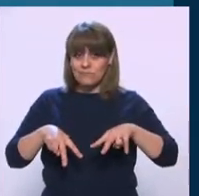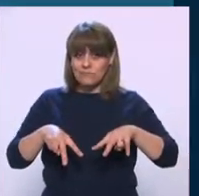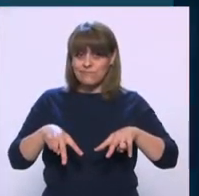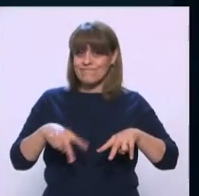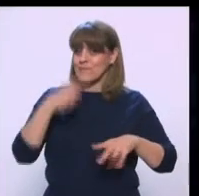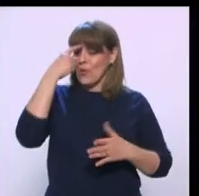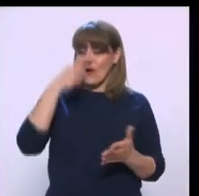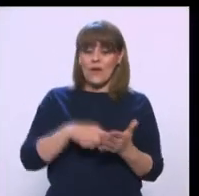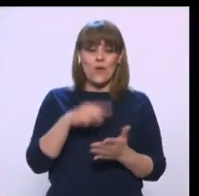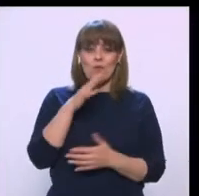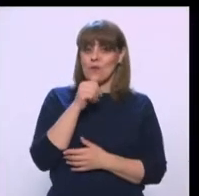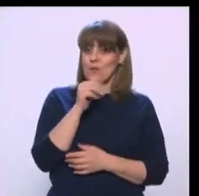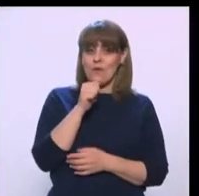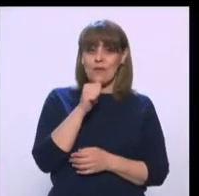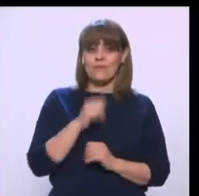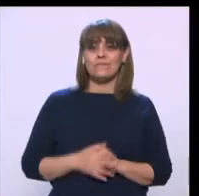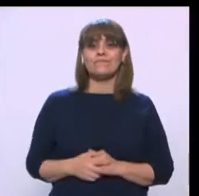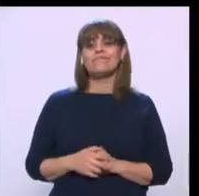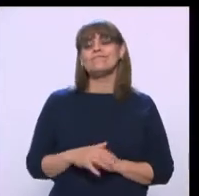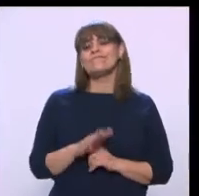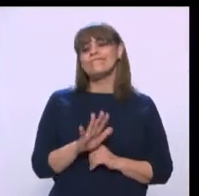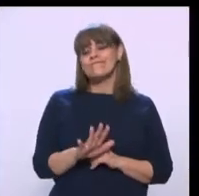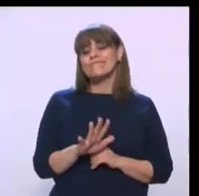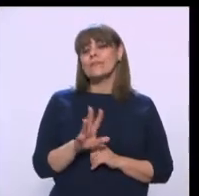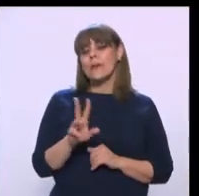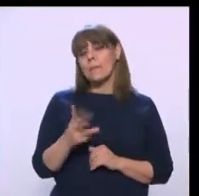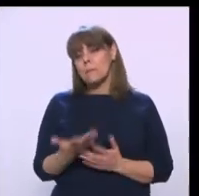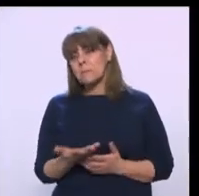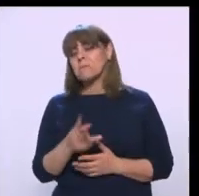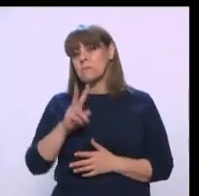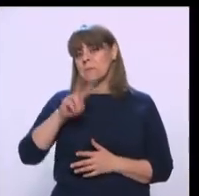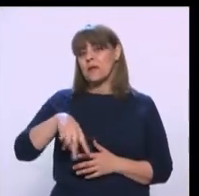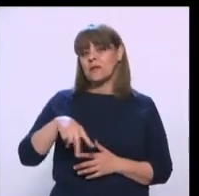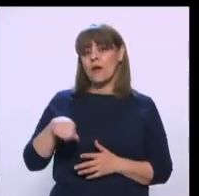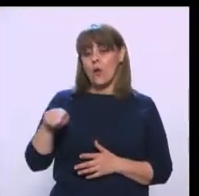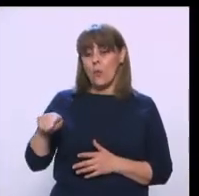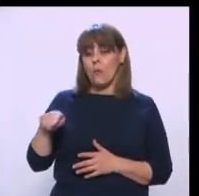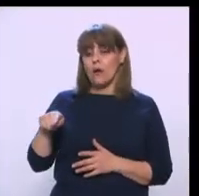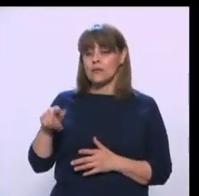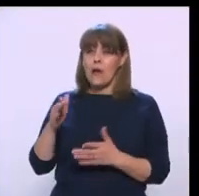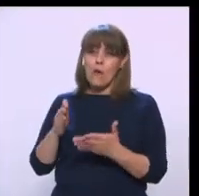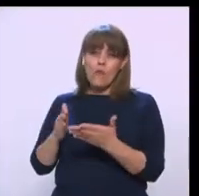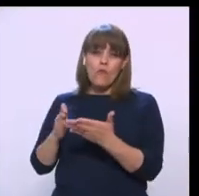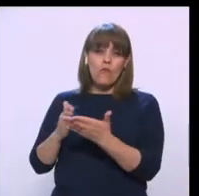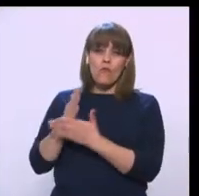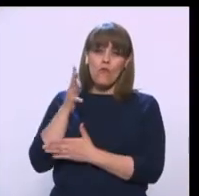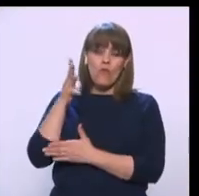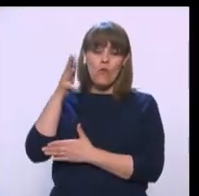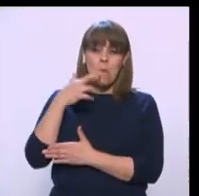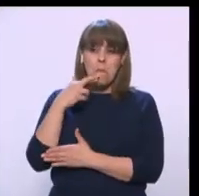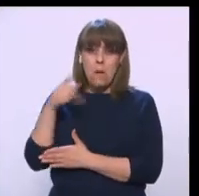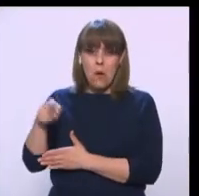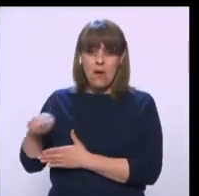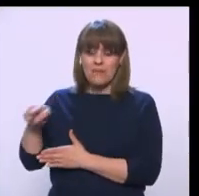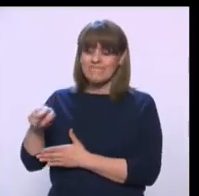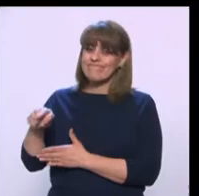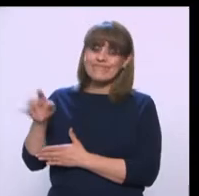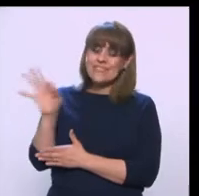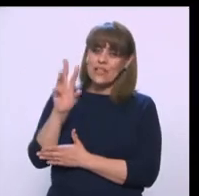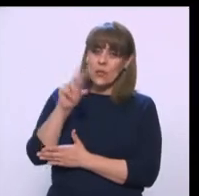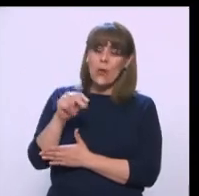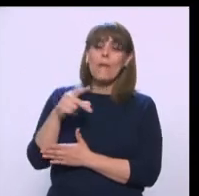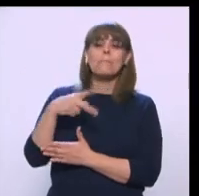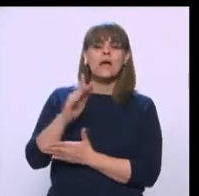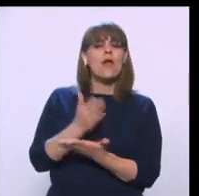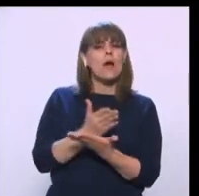factible. Sí, no, no se ve inclusive, bueno, que vaya a tener mayor proyección esta liga, pero ahora en cuanto, por